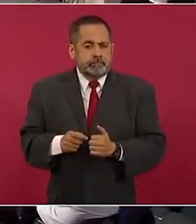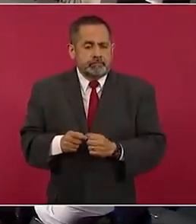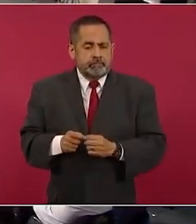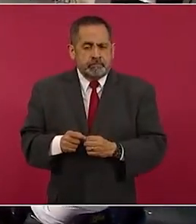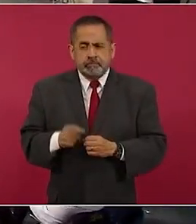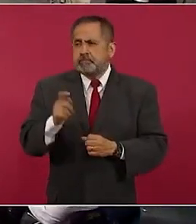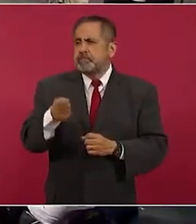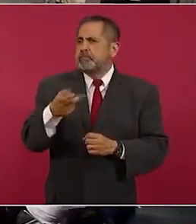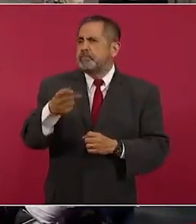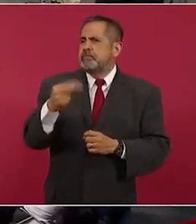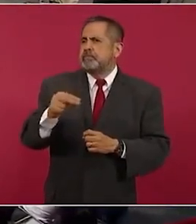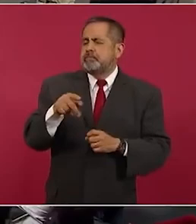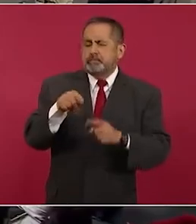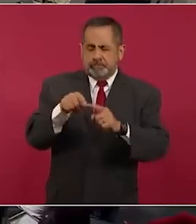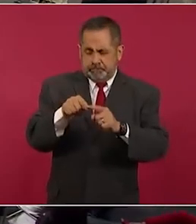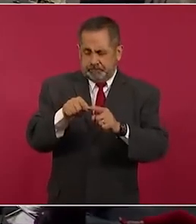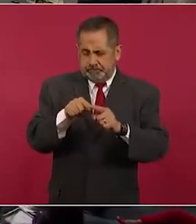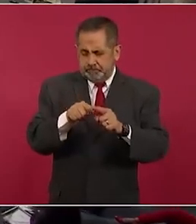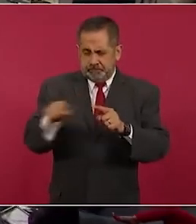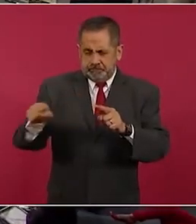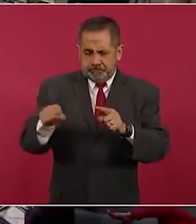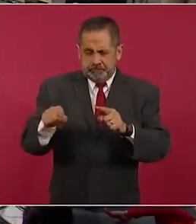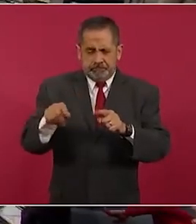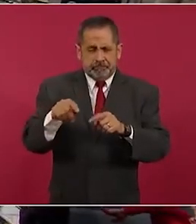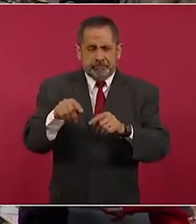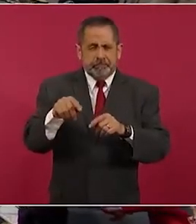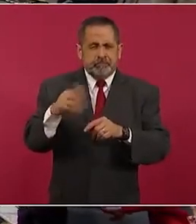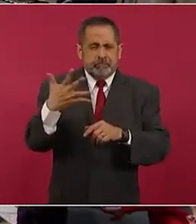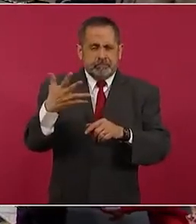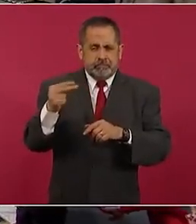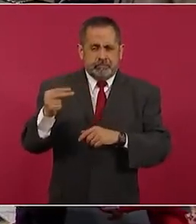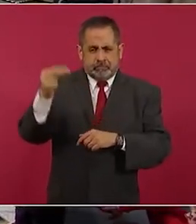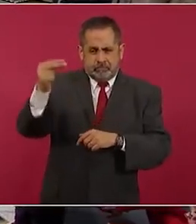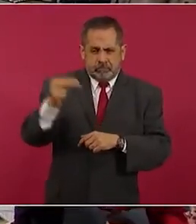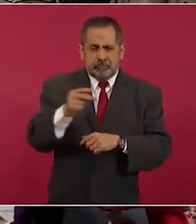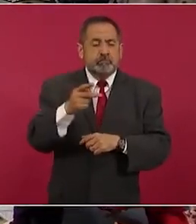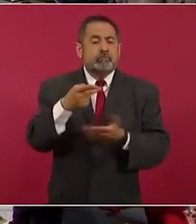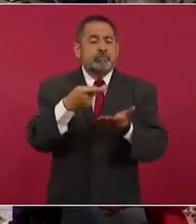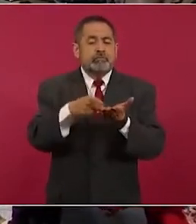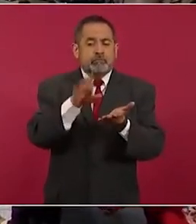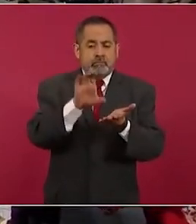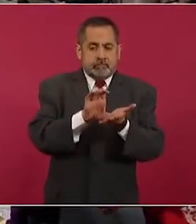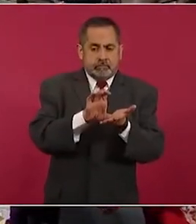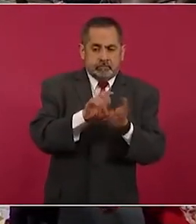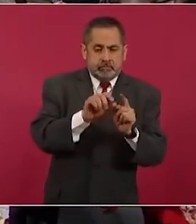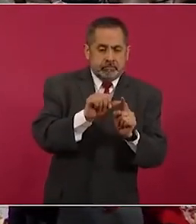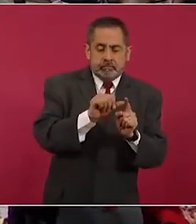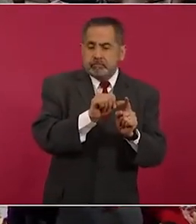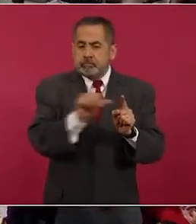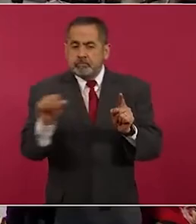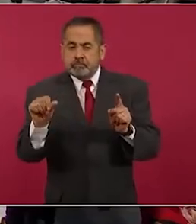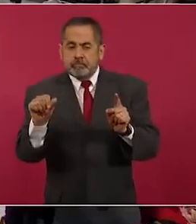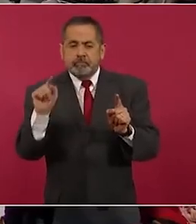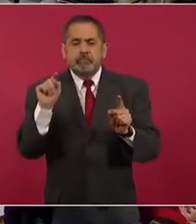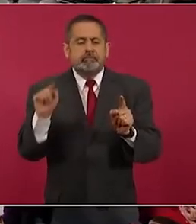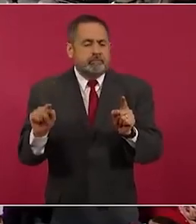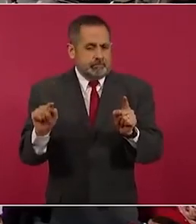ese se le llama el tramo 5 norte, que va de Playa del Carmen a